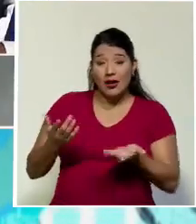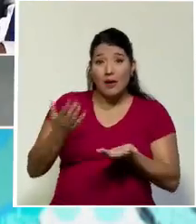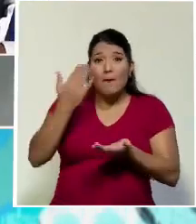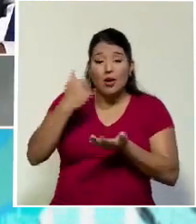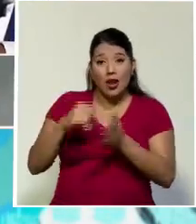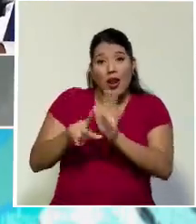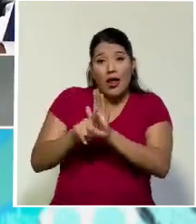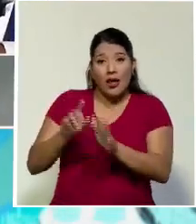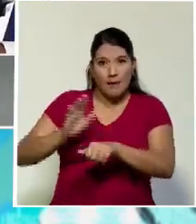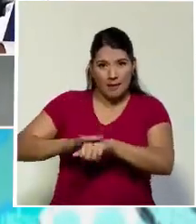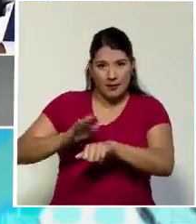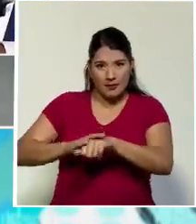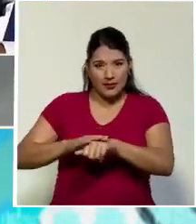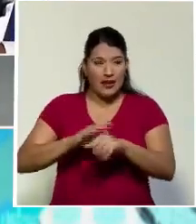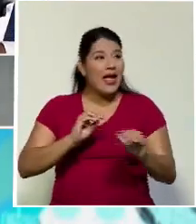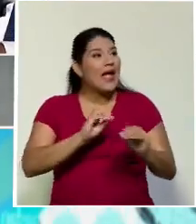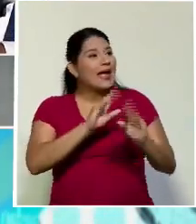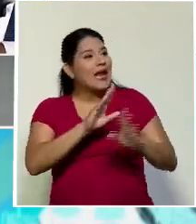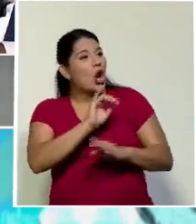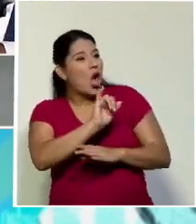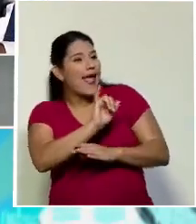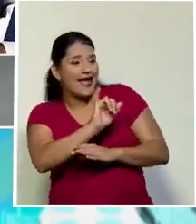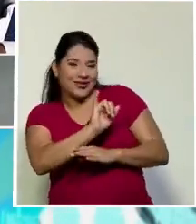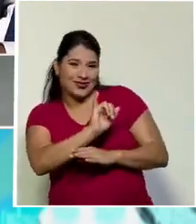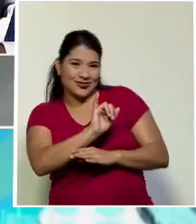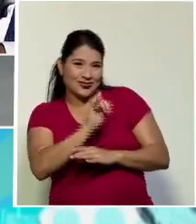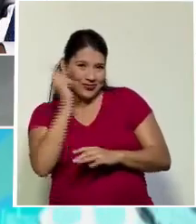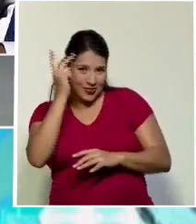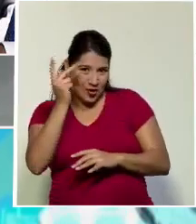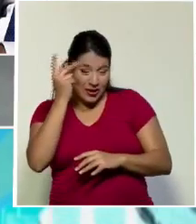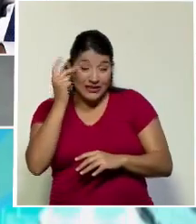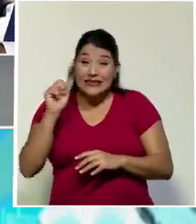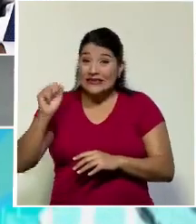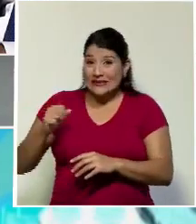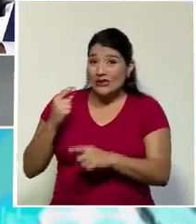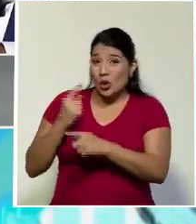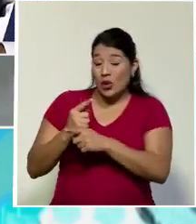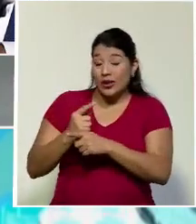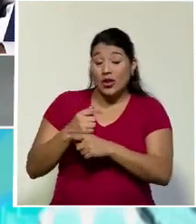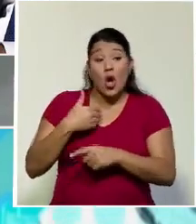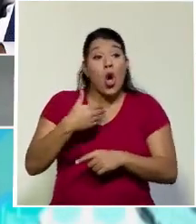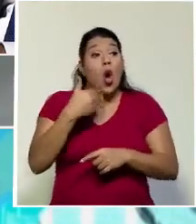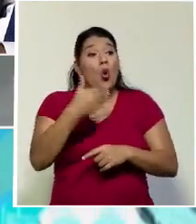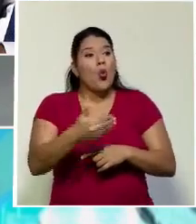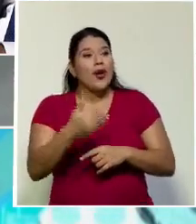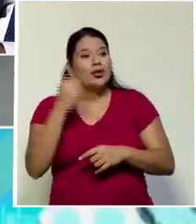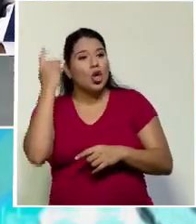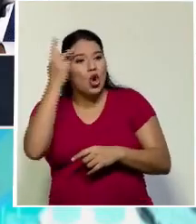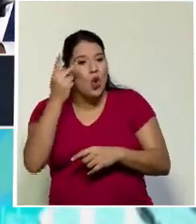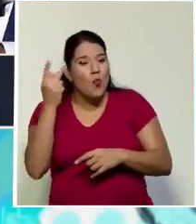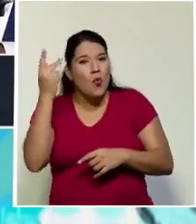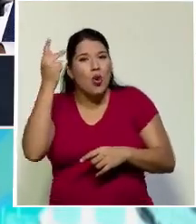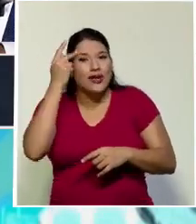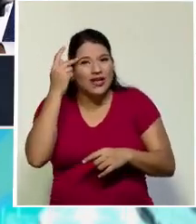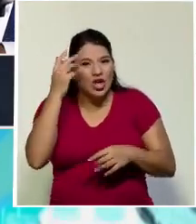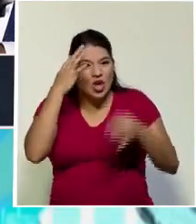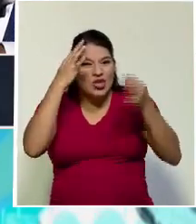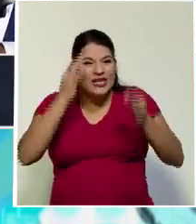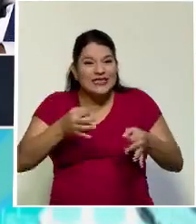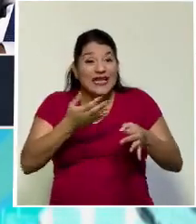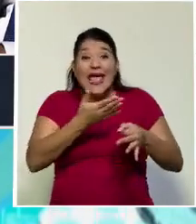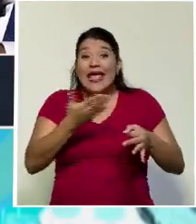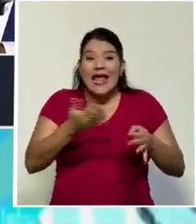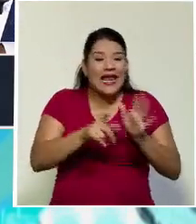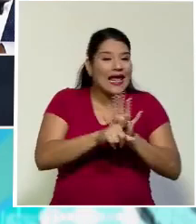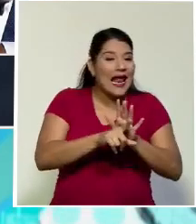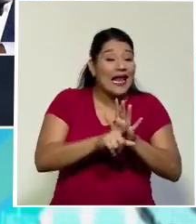Claro, ahí entra lo político, ¿verdad? Ahí entra lo político. Cuando lo político determina qué es legal o qué es